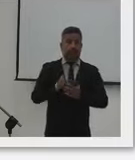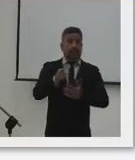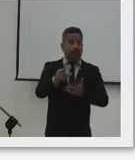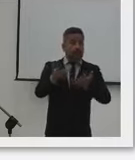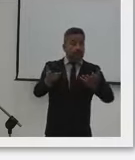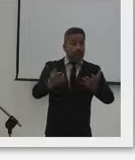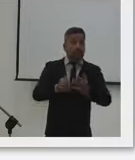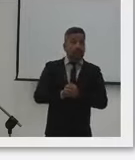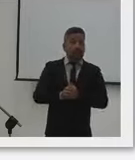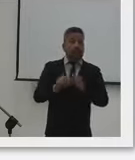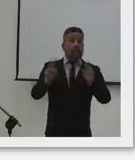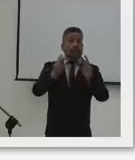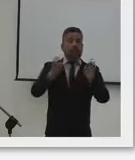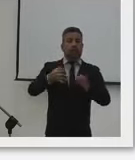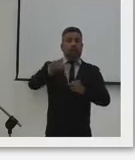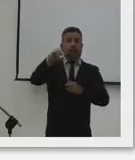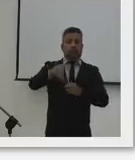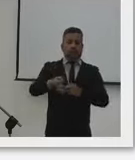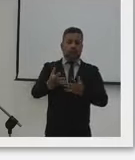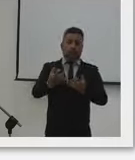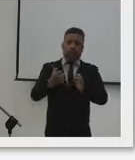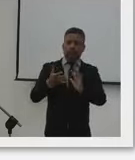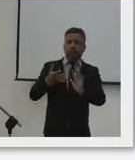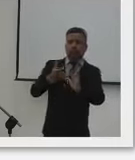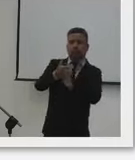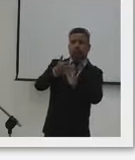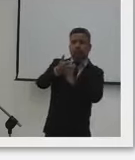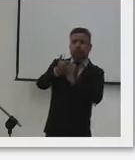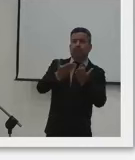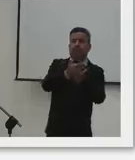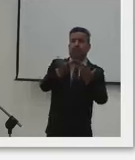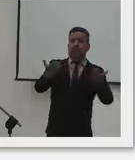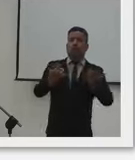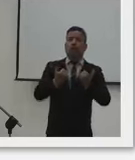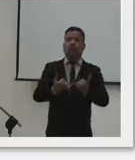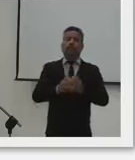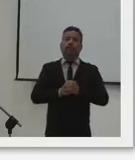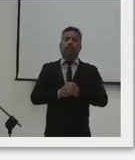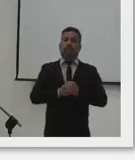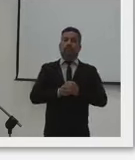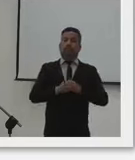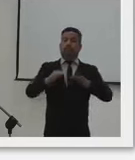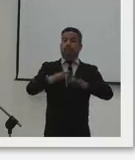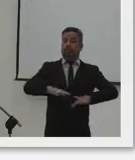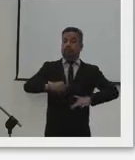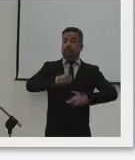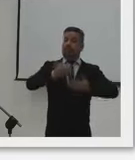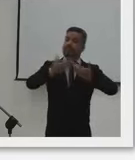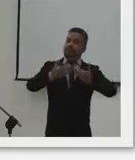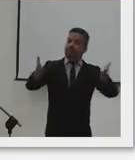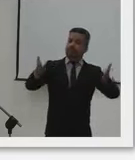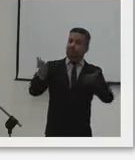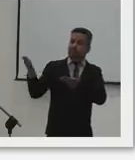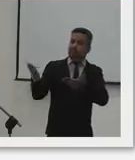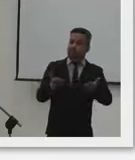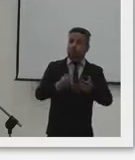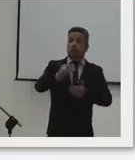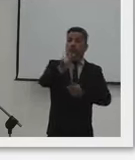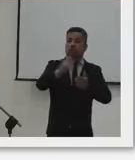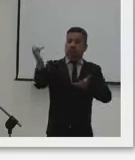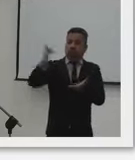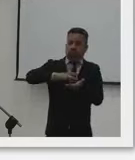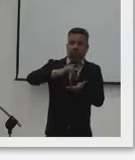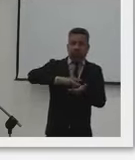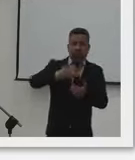Así que ese es el tema realmente de lo que quería yo conversarles hoy, abrir este espacio, por supuesto, a